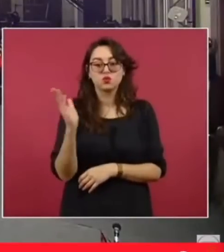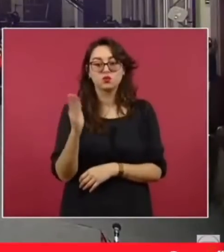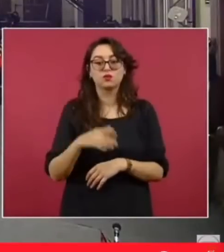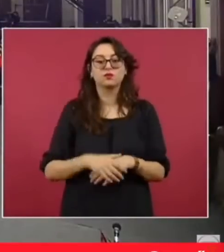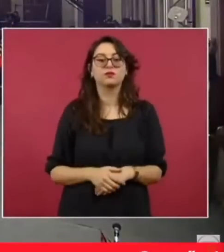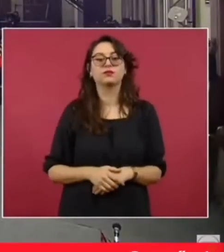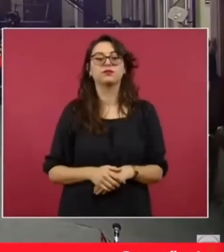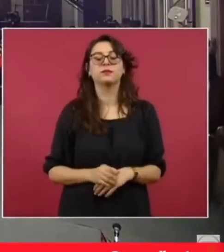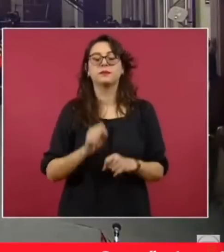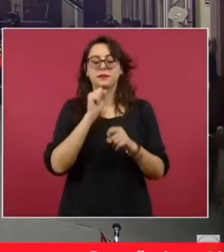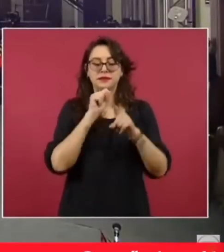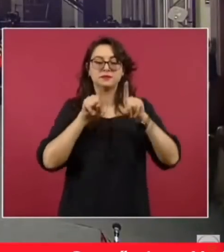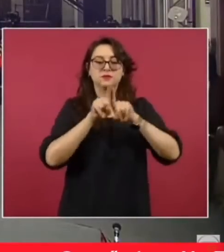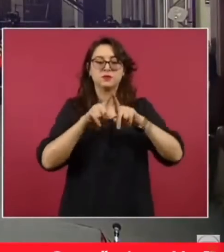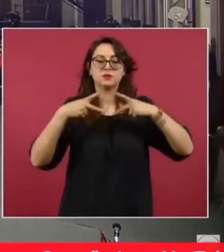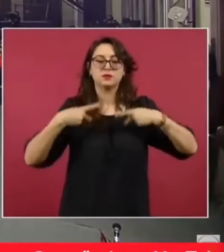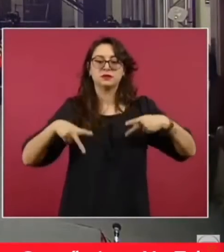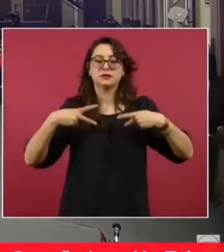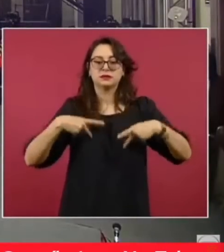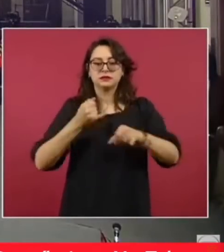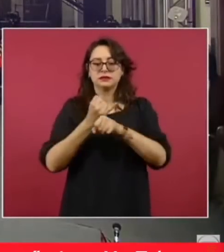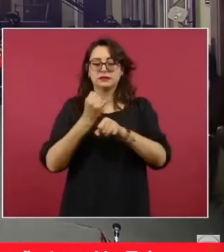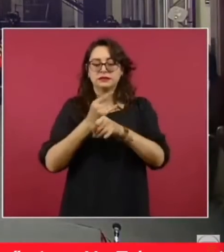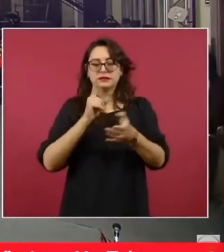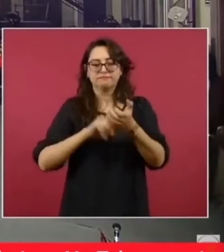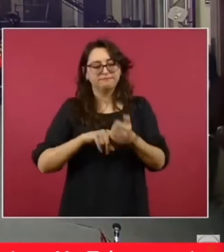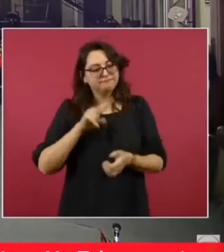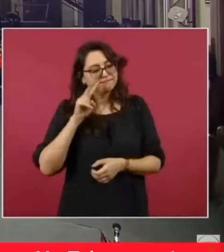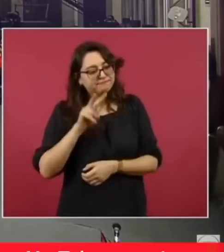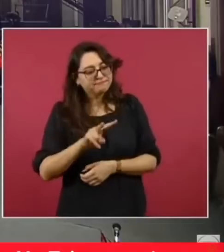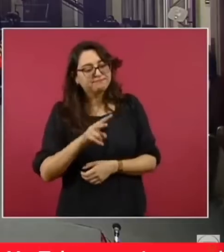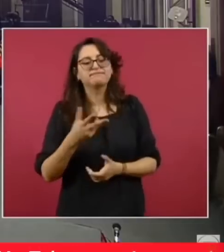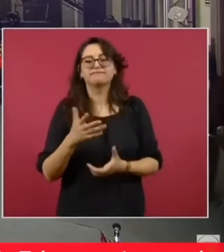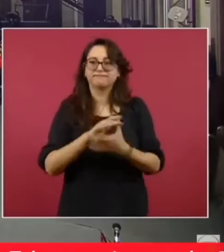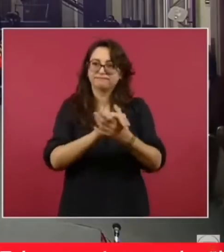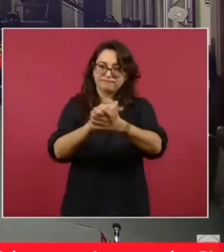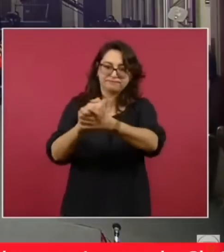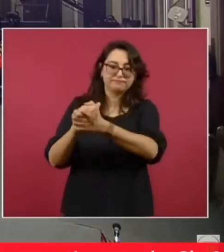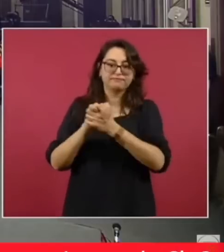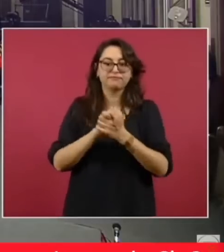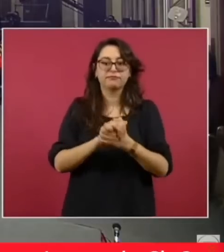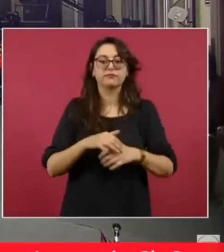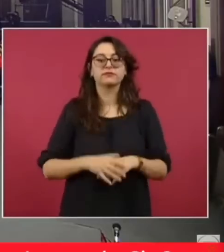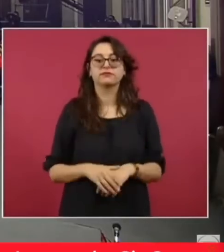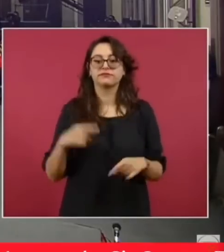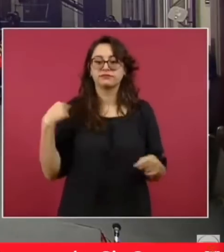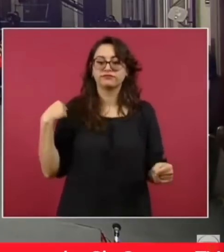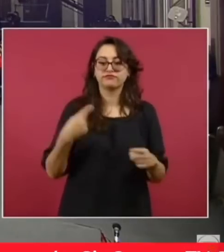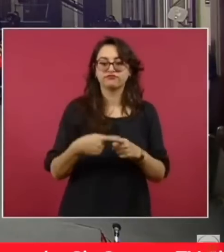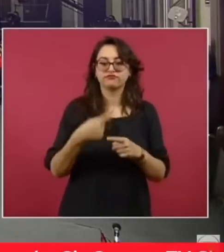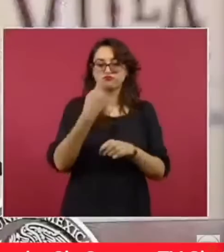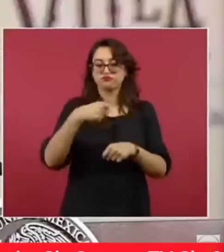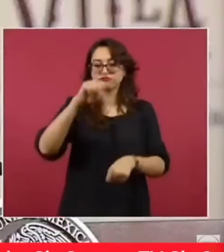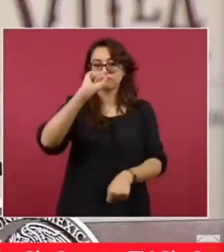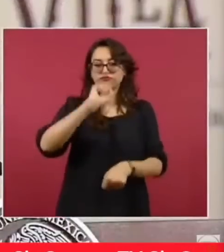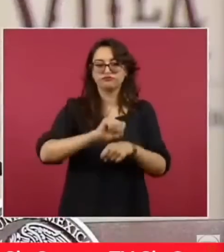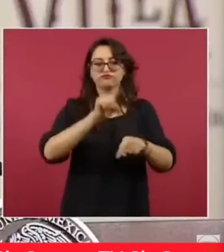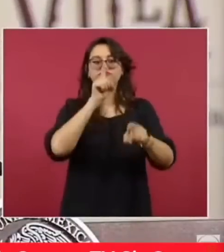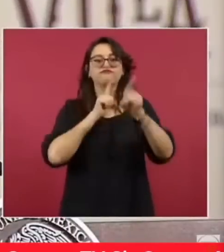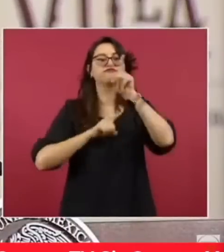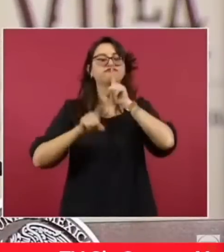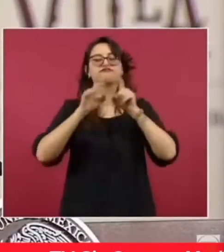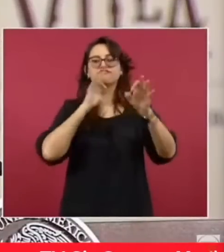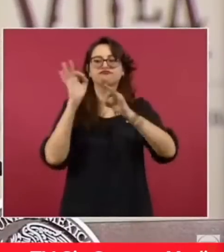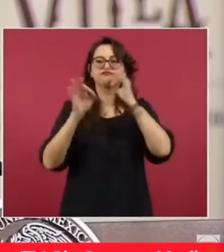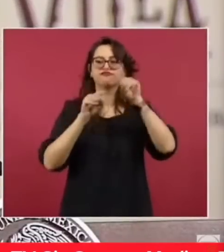plataformas digitales. Vamos a iniciar el quién es quién en las mentiras de la semana y hoy es 17 de mayo de 2023.